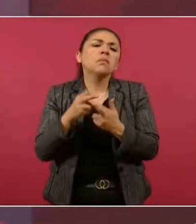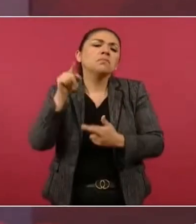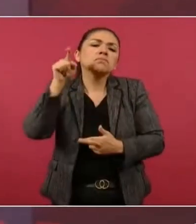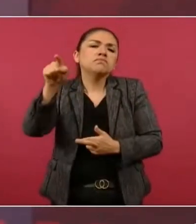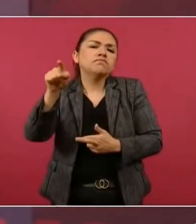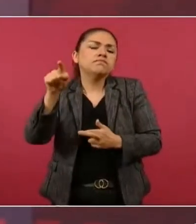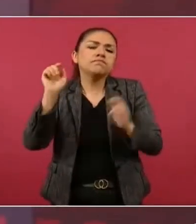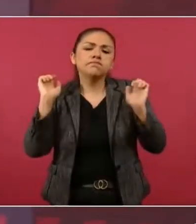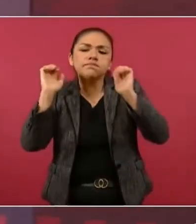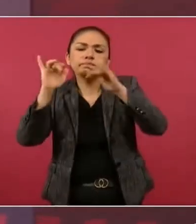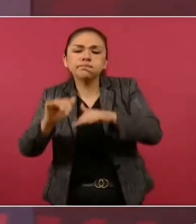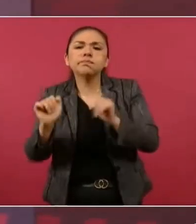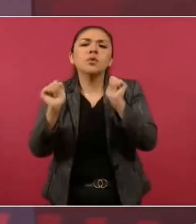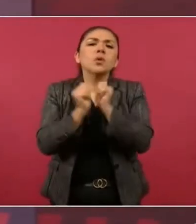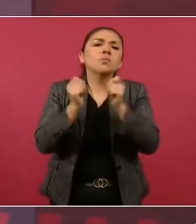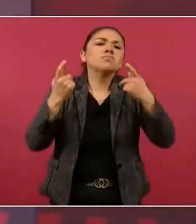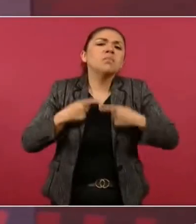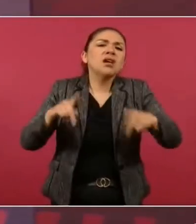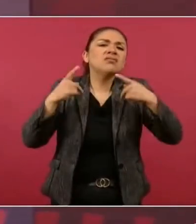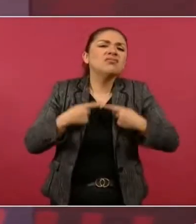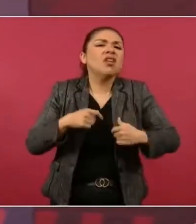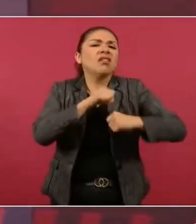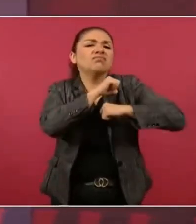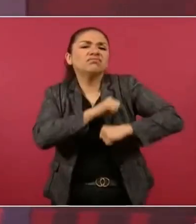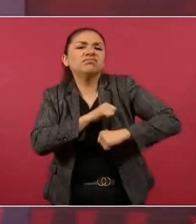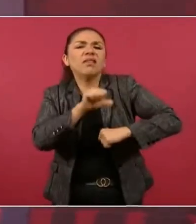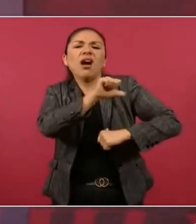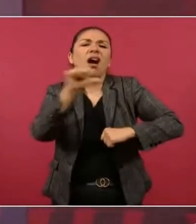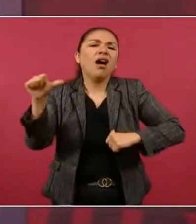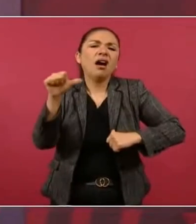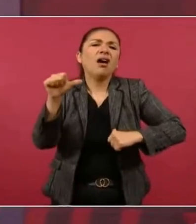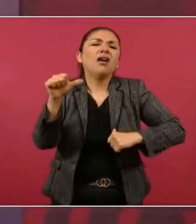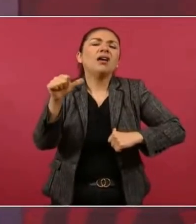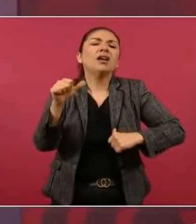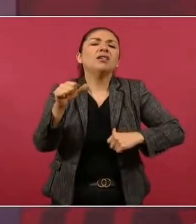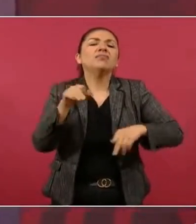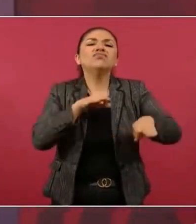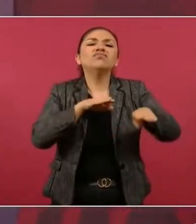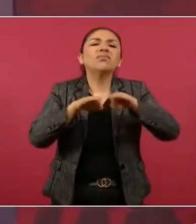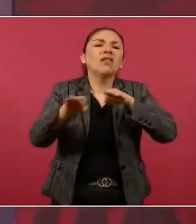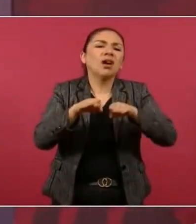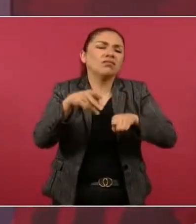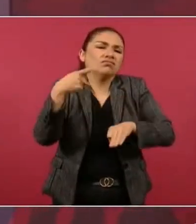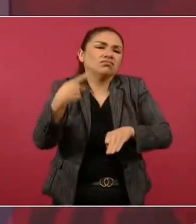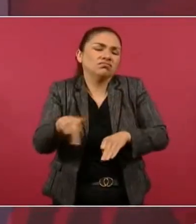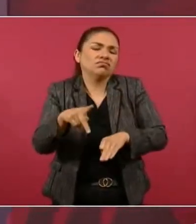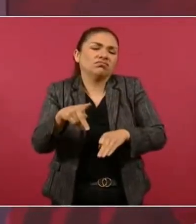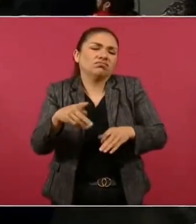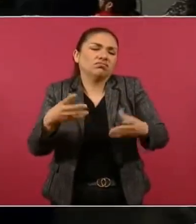con promotores y servidores de la nación,